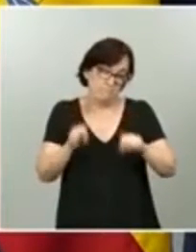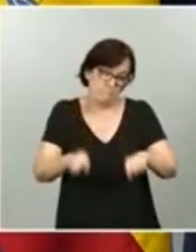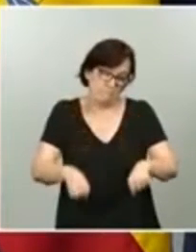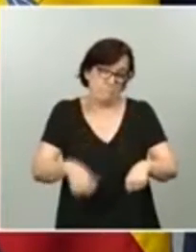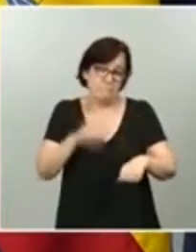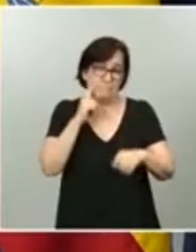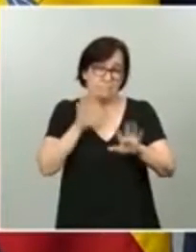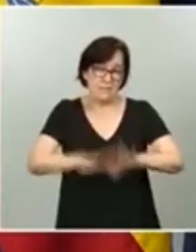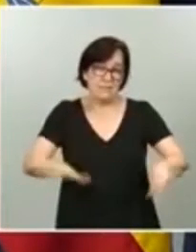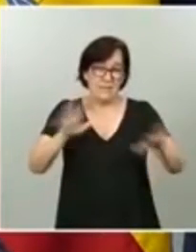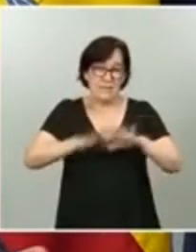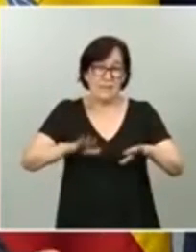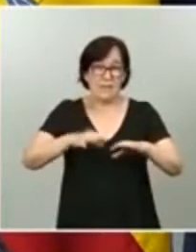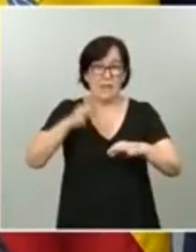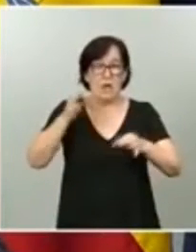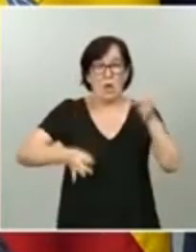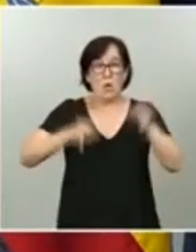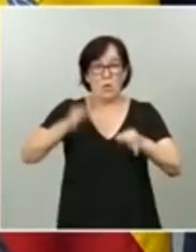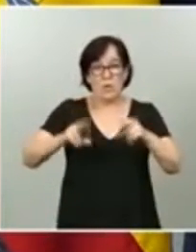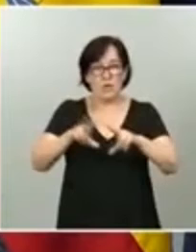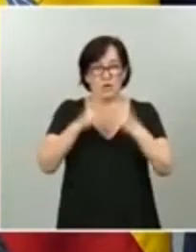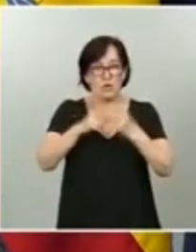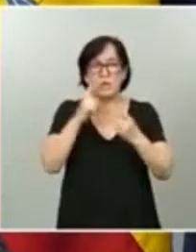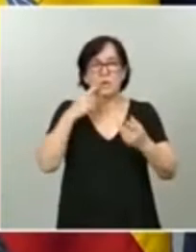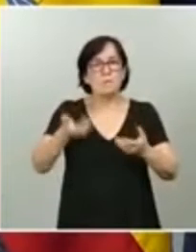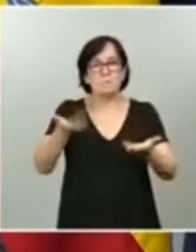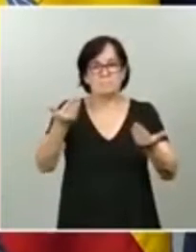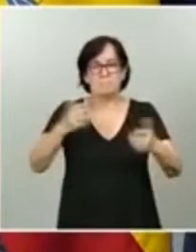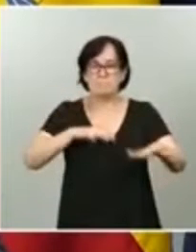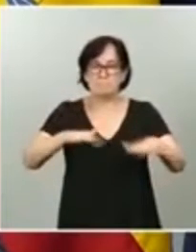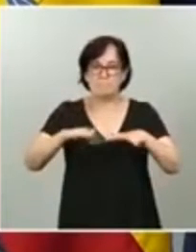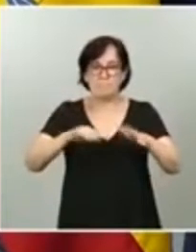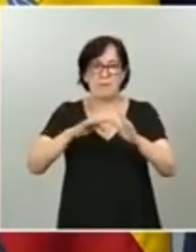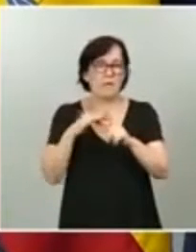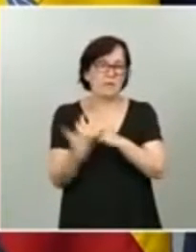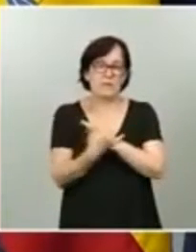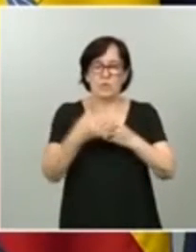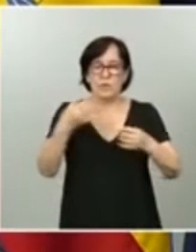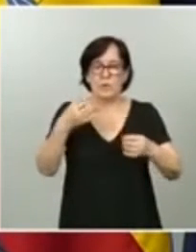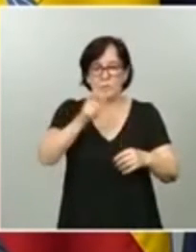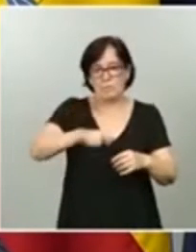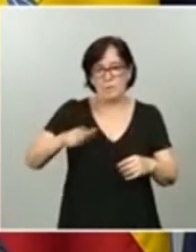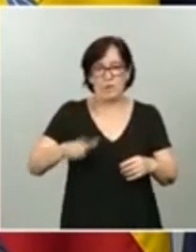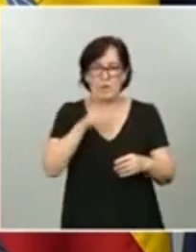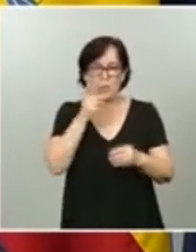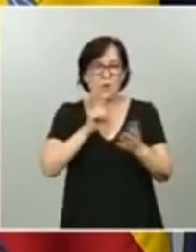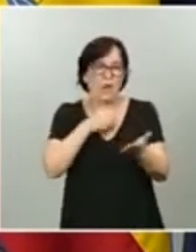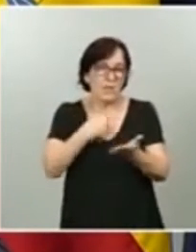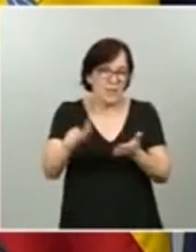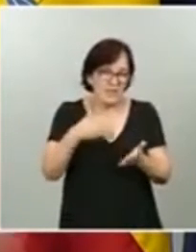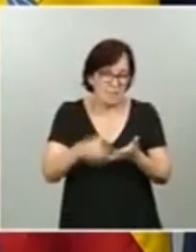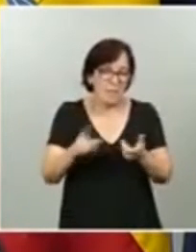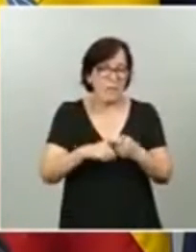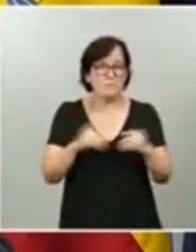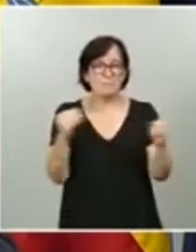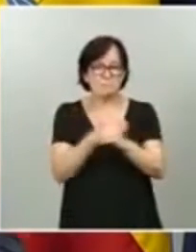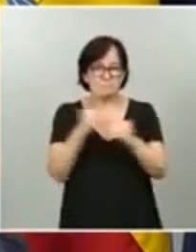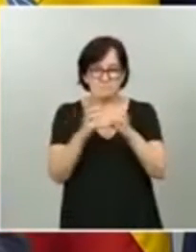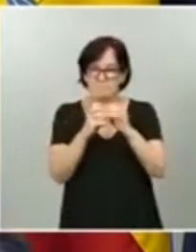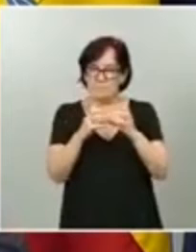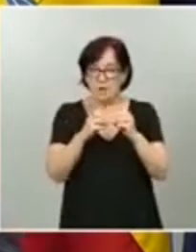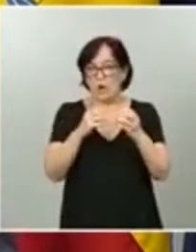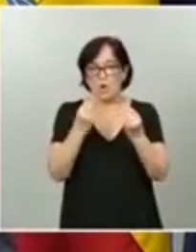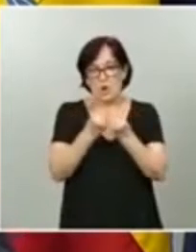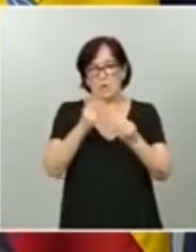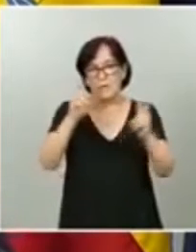que le demos dinamización a las situaciones personales generadas por los despidos, las discrepancias con los ERTE. Ahí